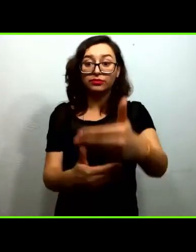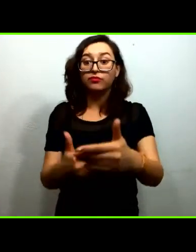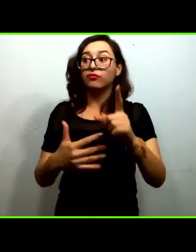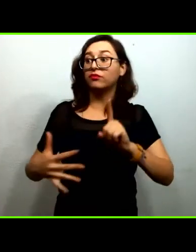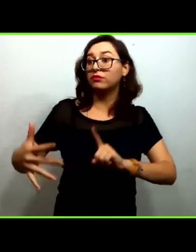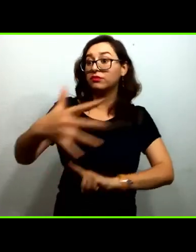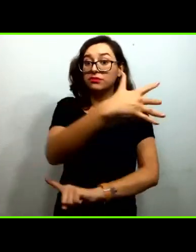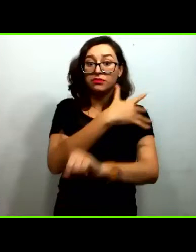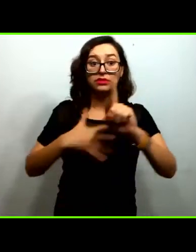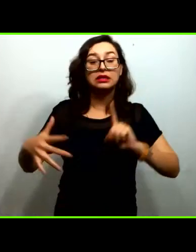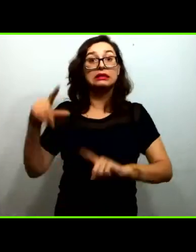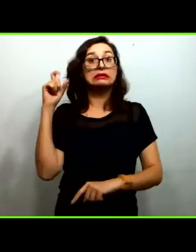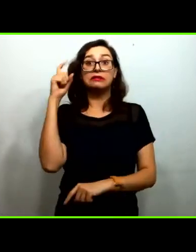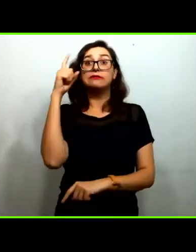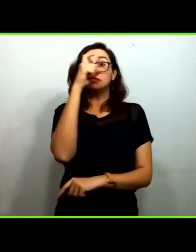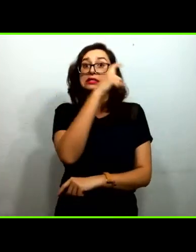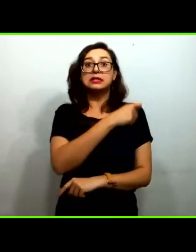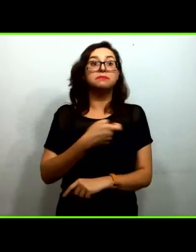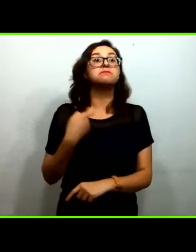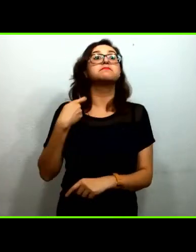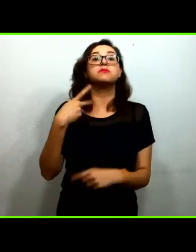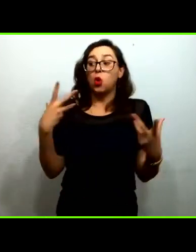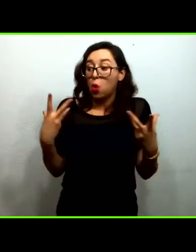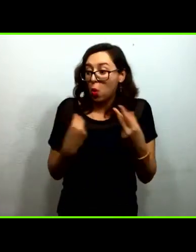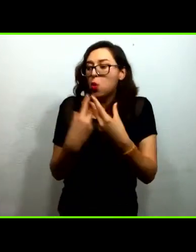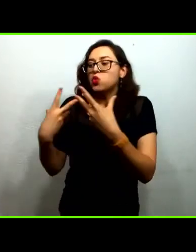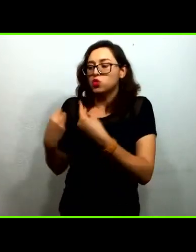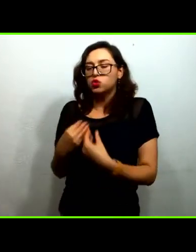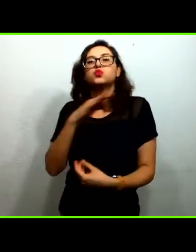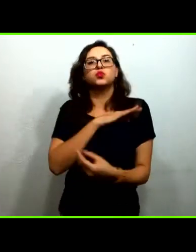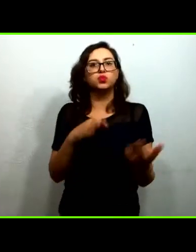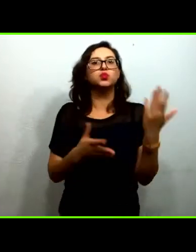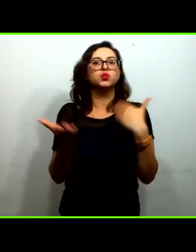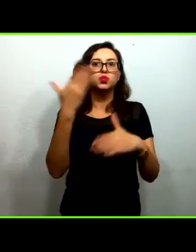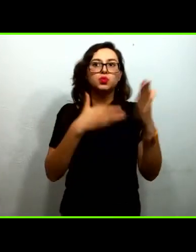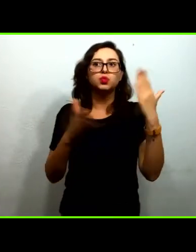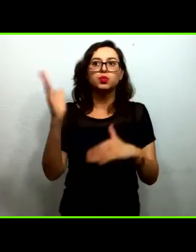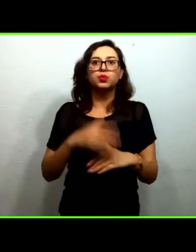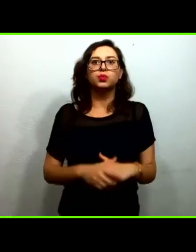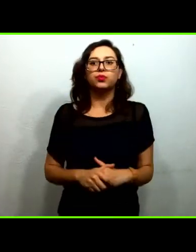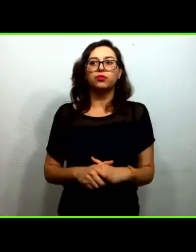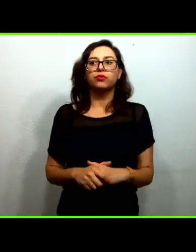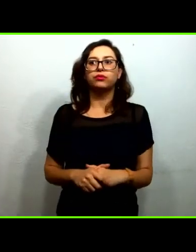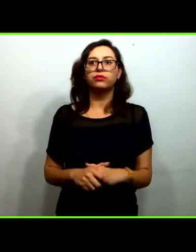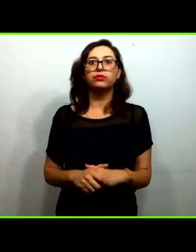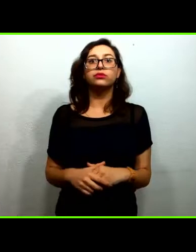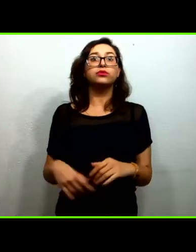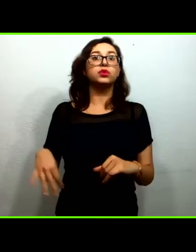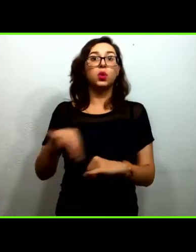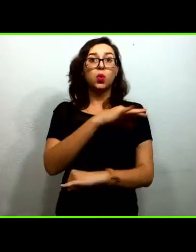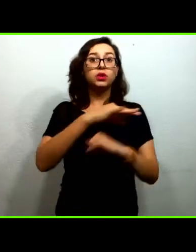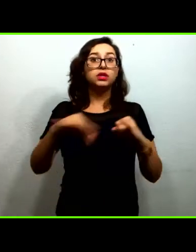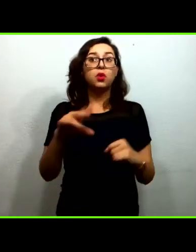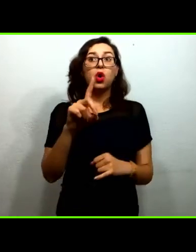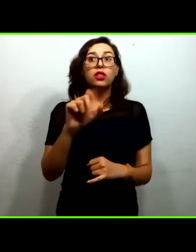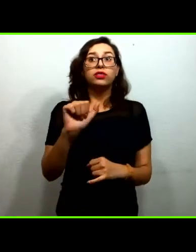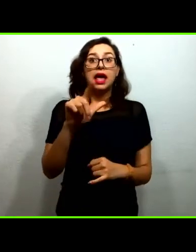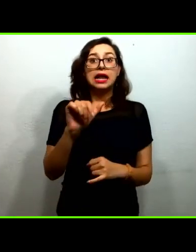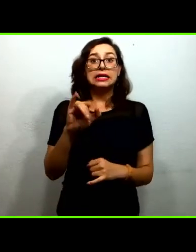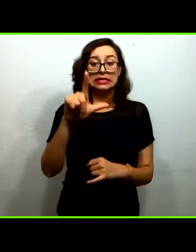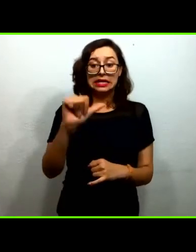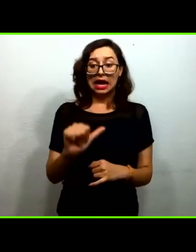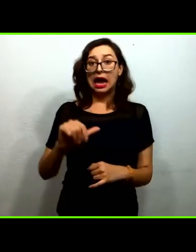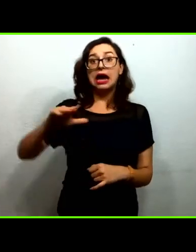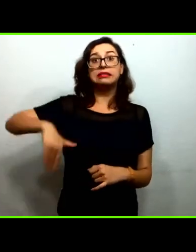complejo tenemos que sumar esfuerzos y una última que coincido con lo que comentaba Dalila no hay